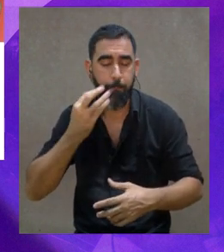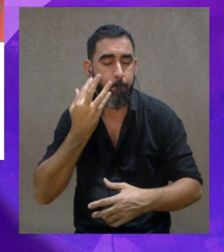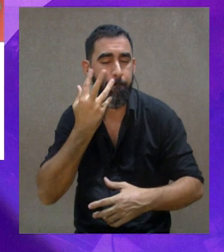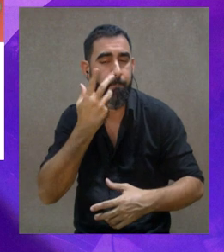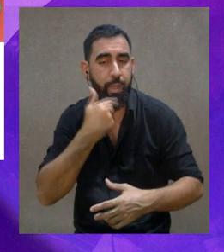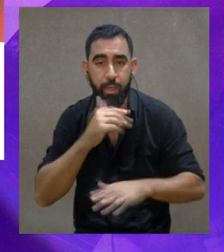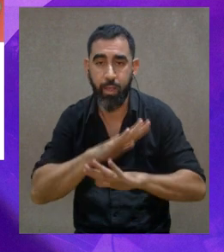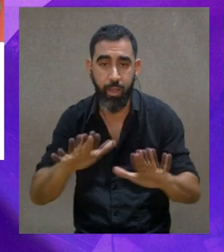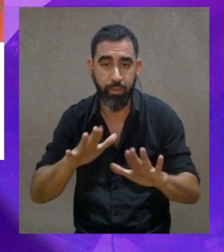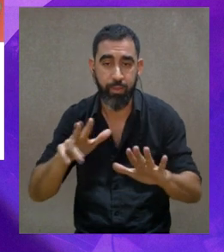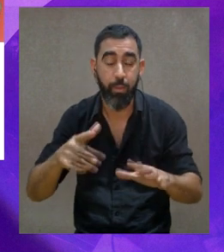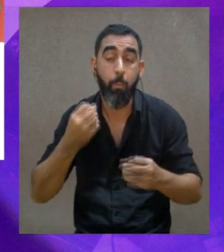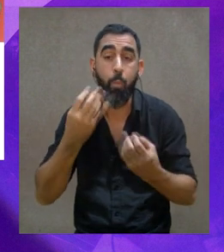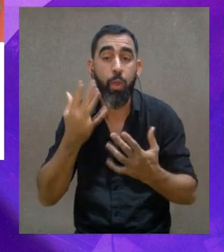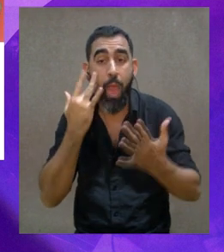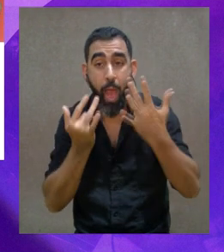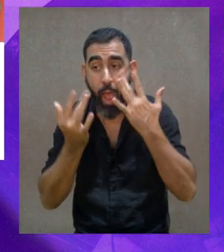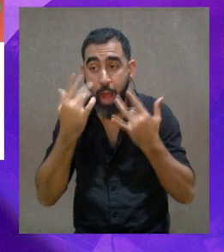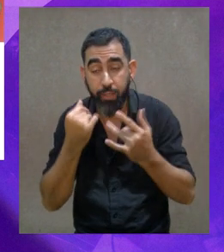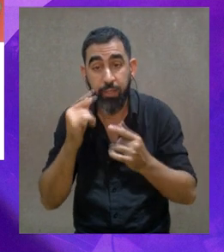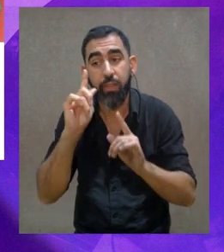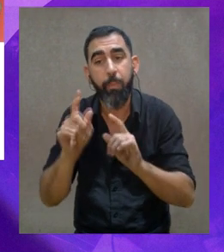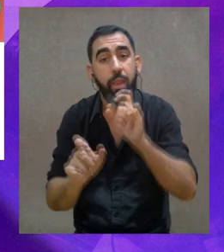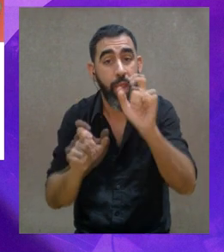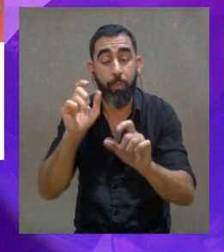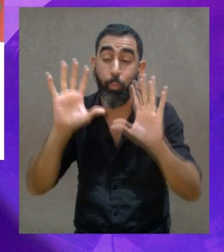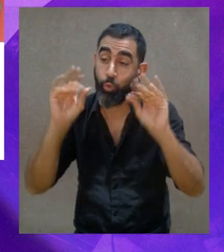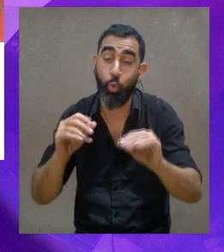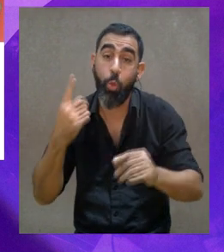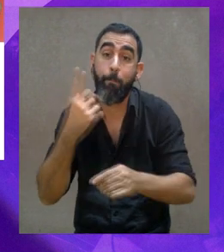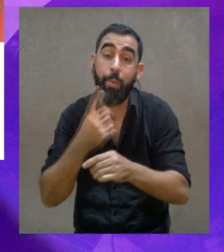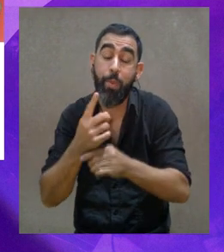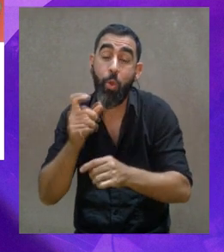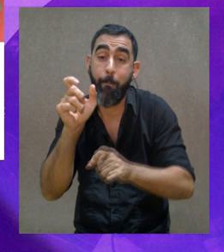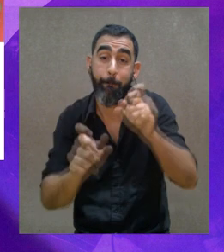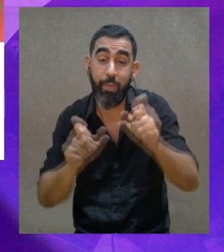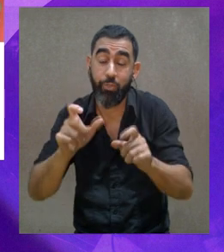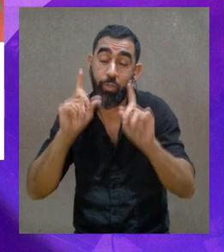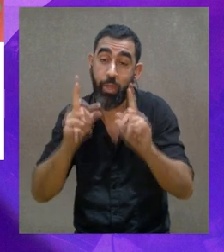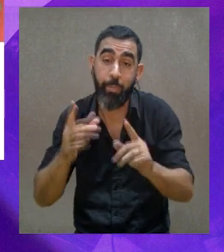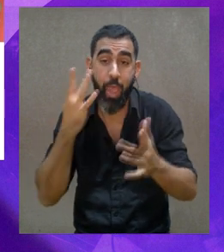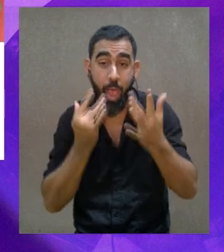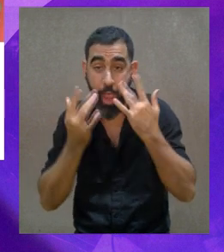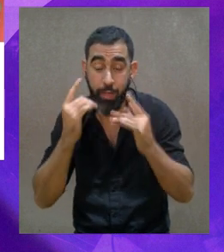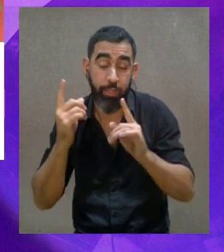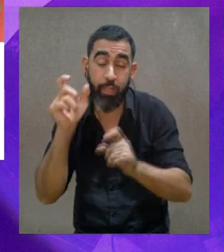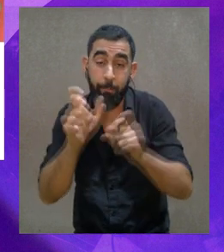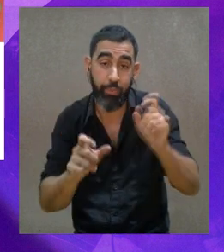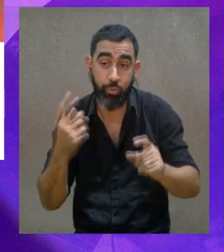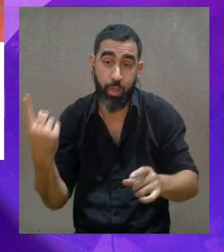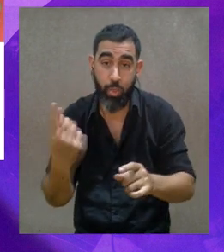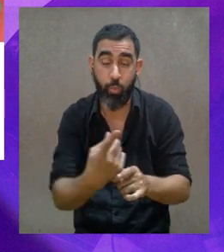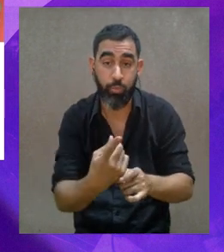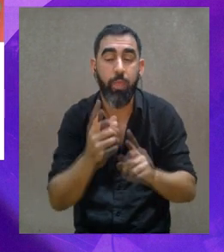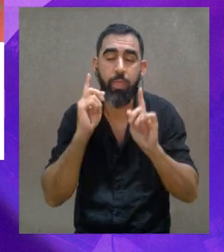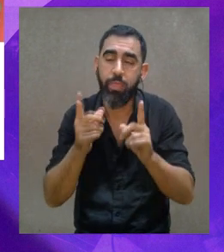estar en asamblea permanente intercambiando porque nos reafirma nuestra opción y no nos hace dudar